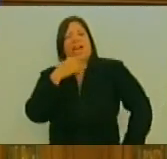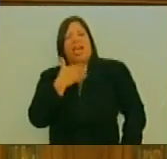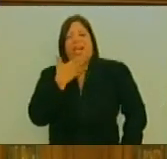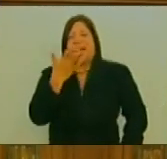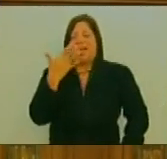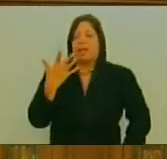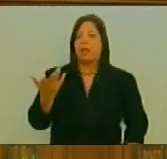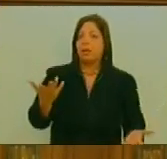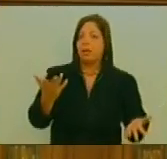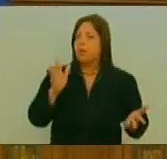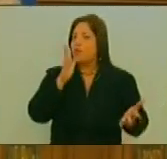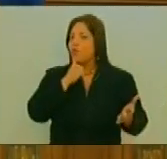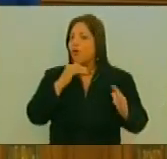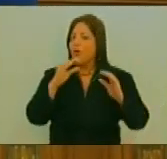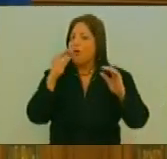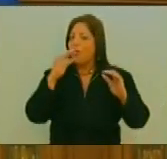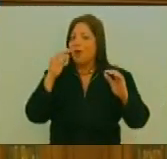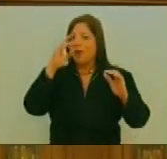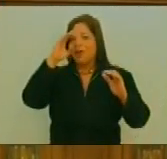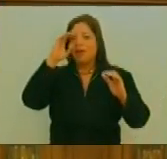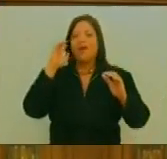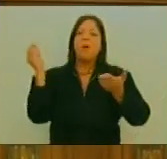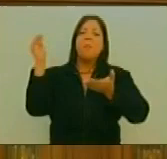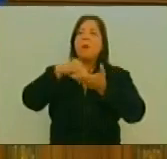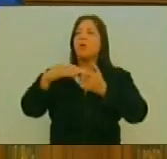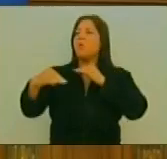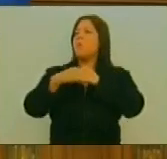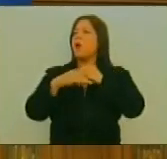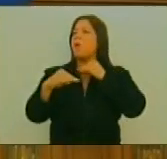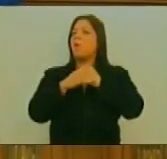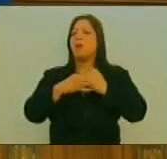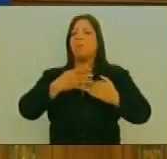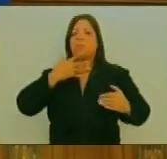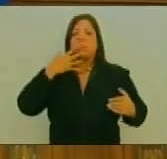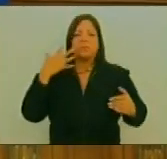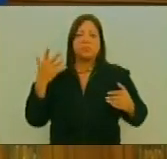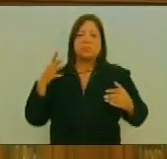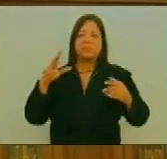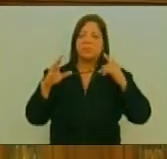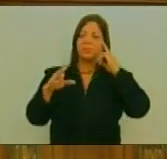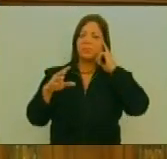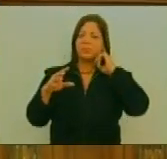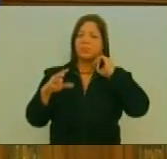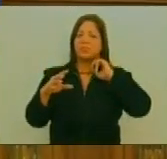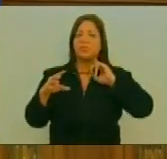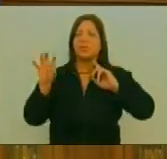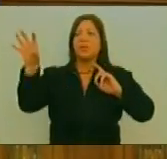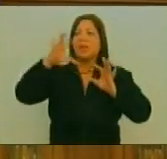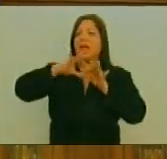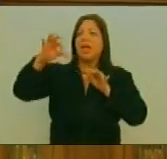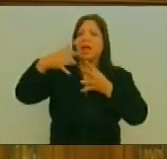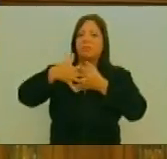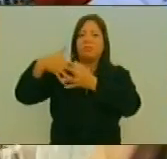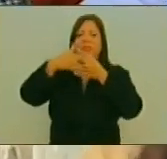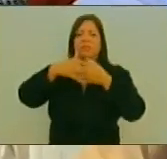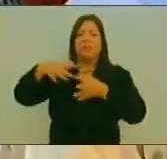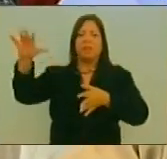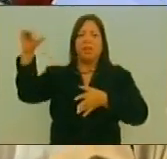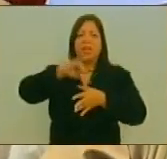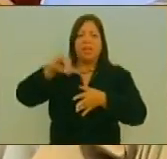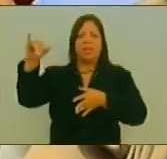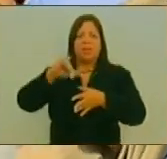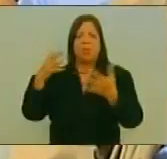Imparcialidad Tratando De ponderar Por igual Los intereses De nuestro País Y los intereses Del imperio Norteamericano